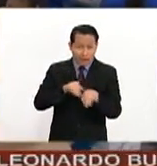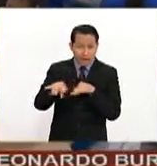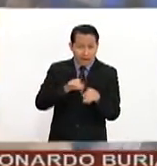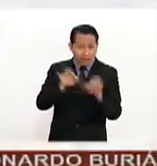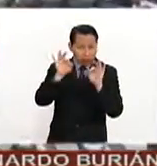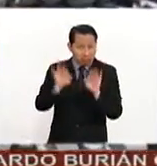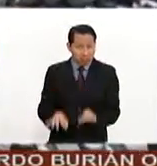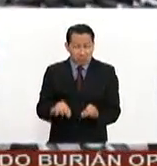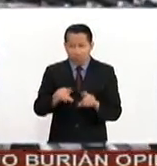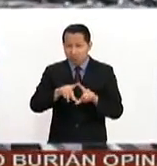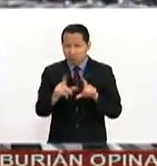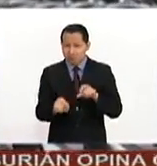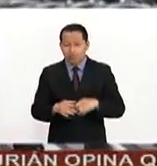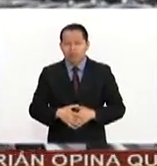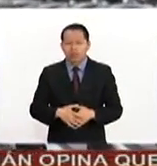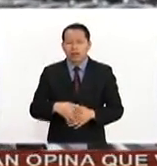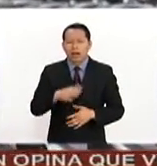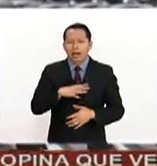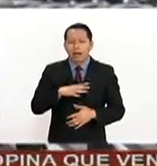nuestro país